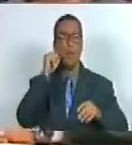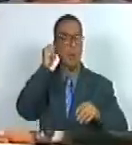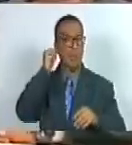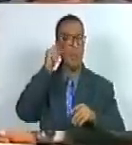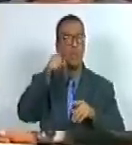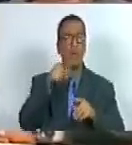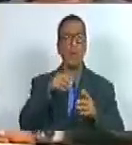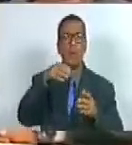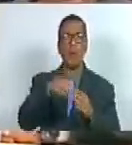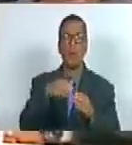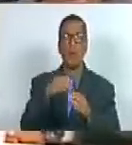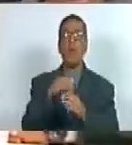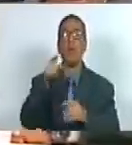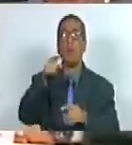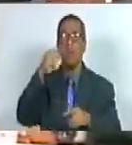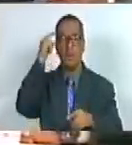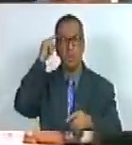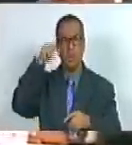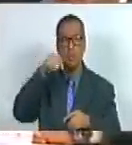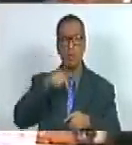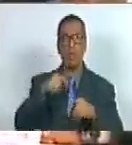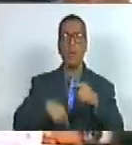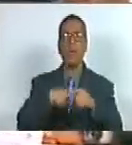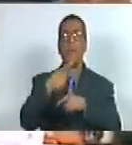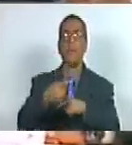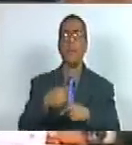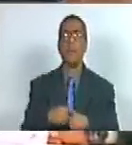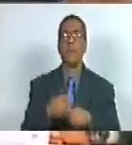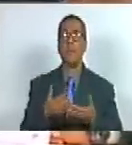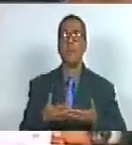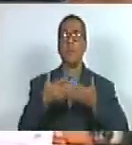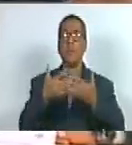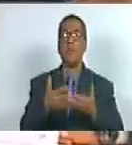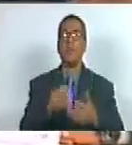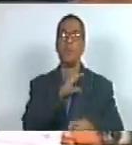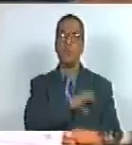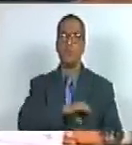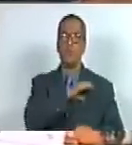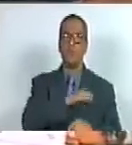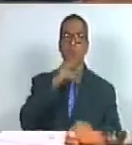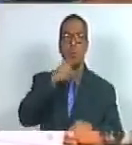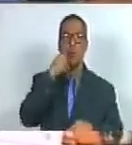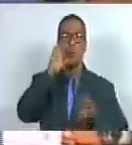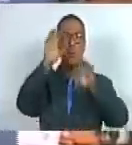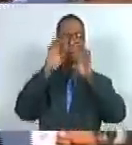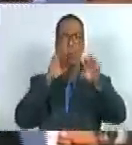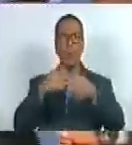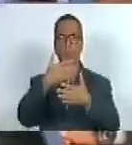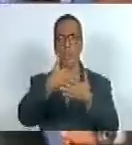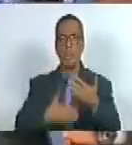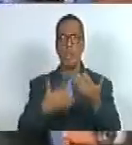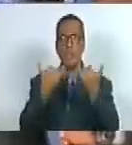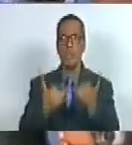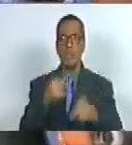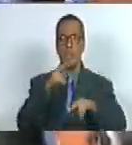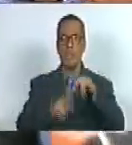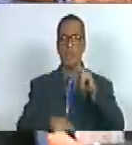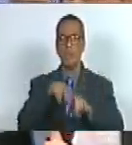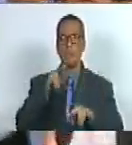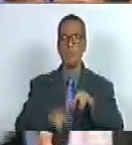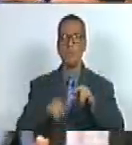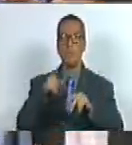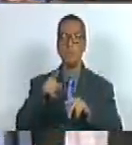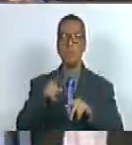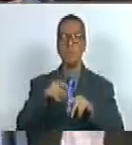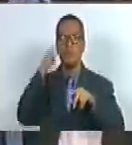mujeres al panteón yo en el día de mañana presidente voy a entregar a la comisión de política interior el expediente ya armado por